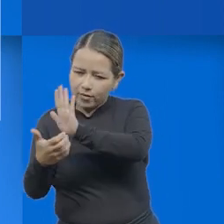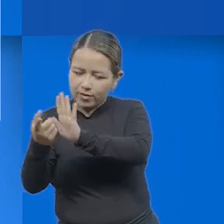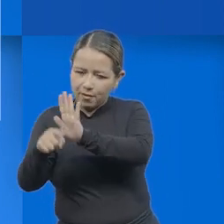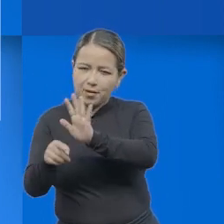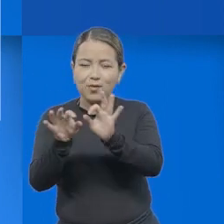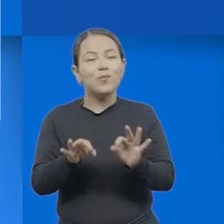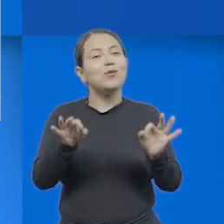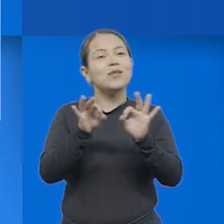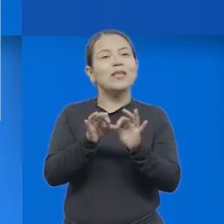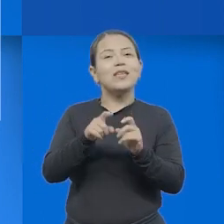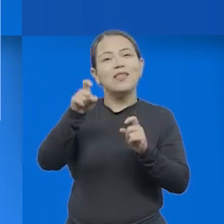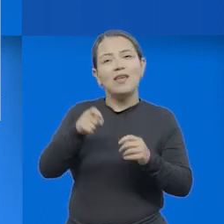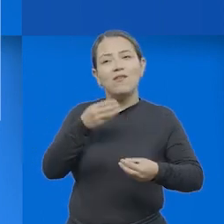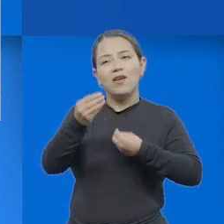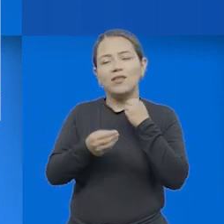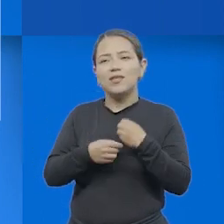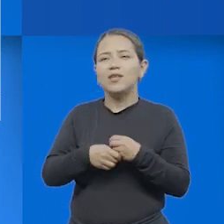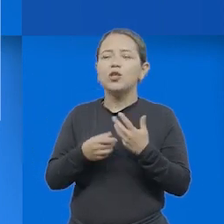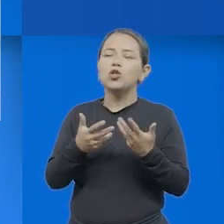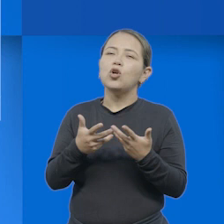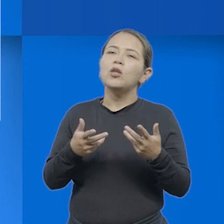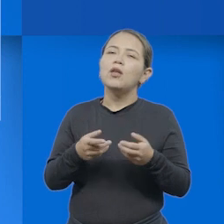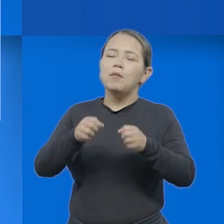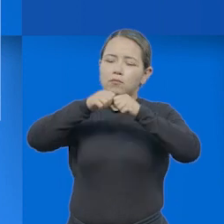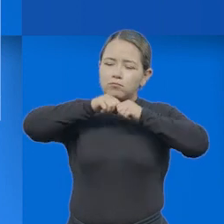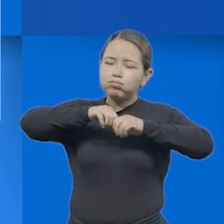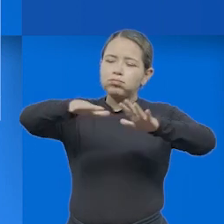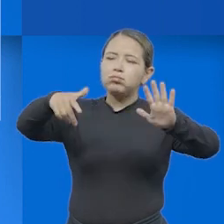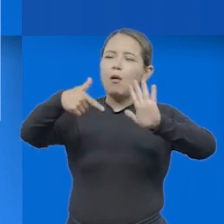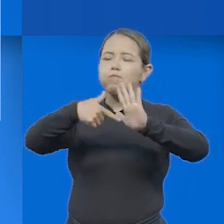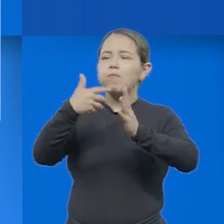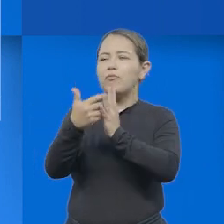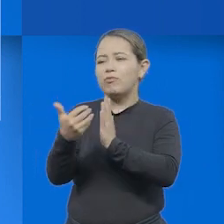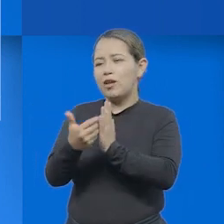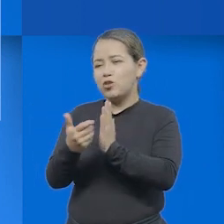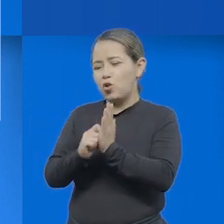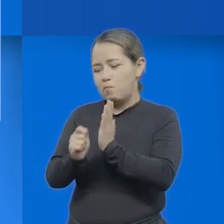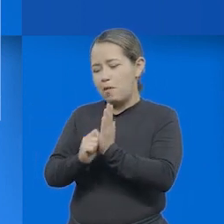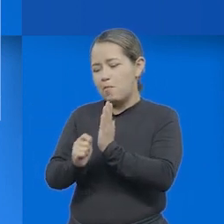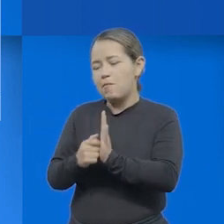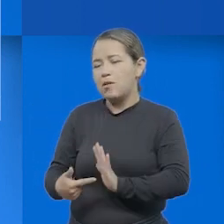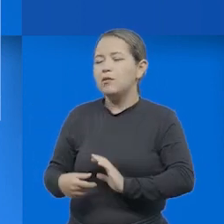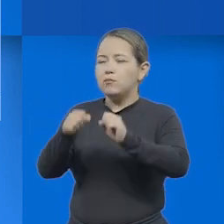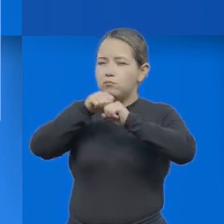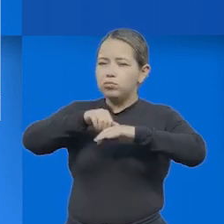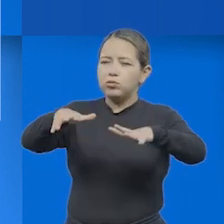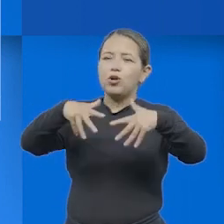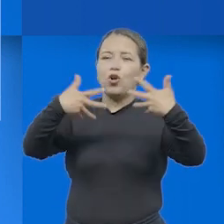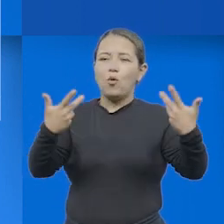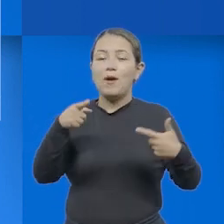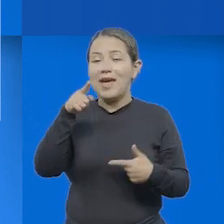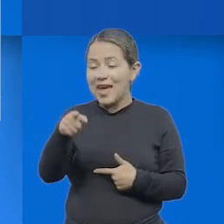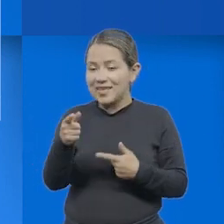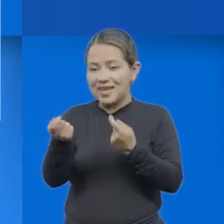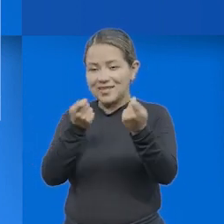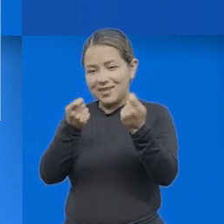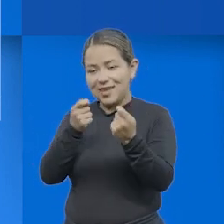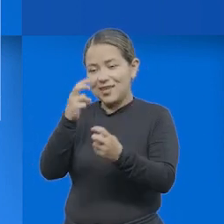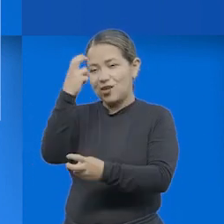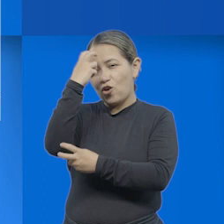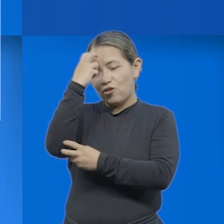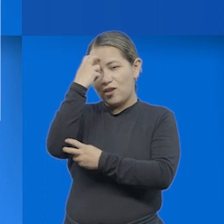texto escrito. Crear un espacio de publicación, difusión de los textos finales. En estas estrategias